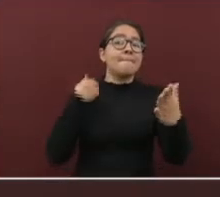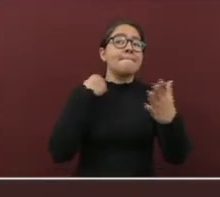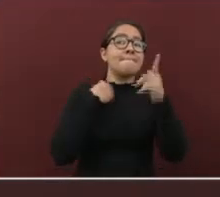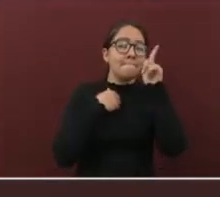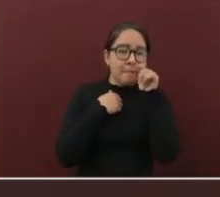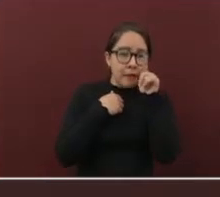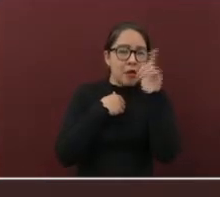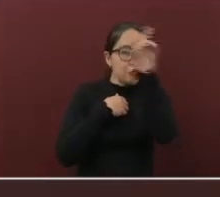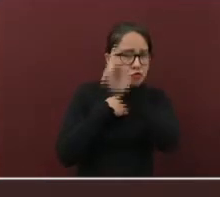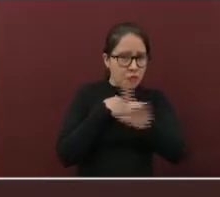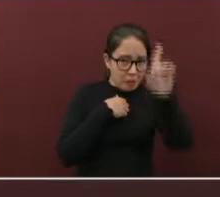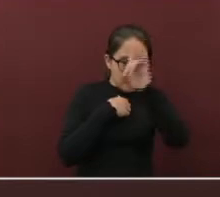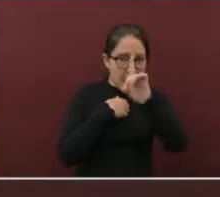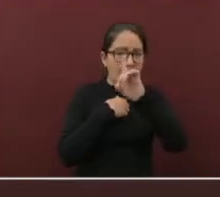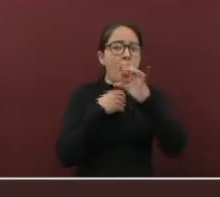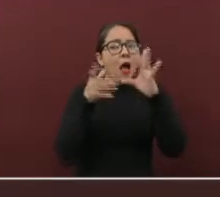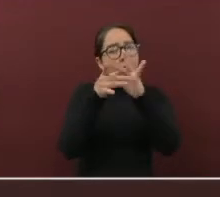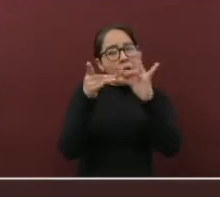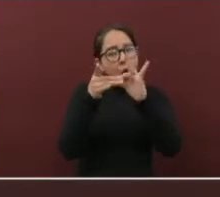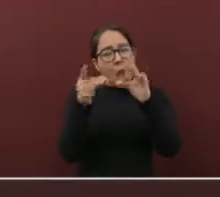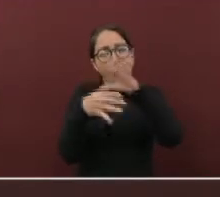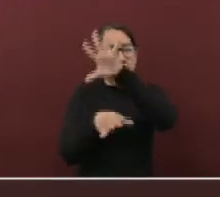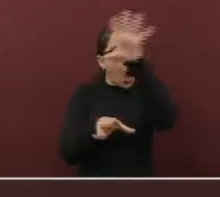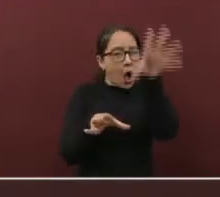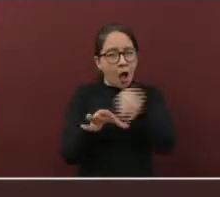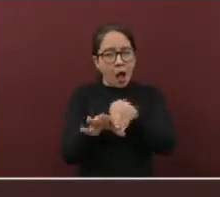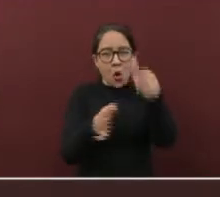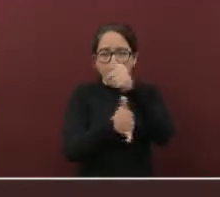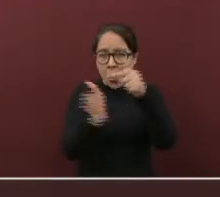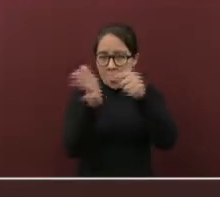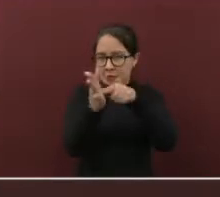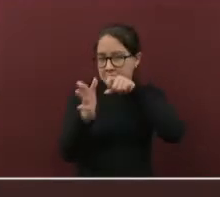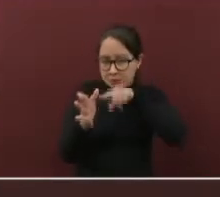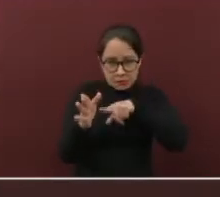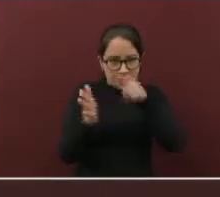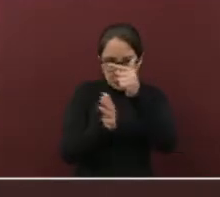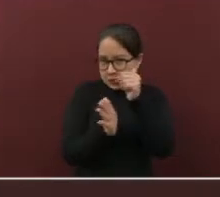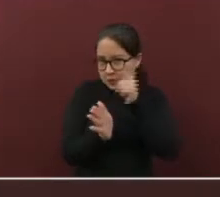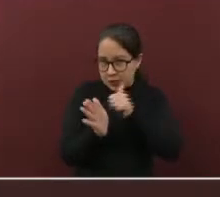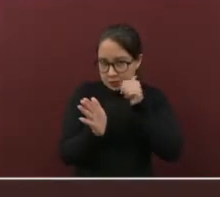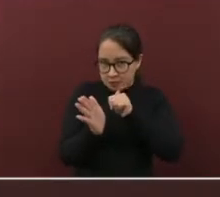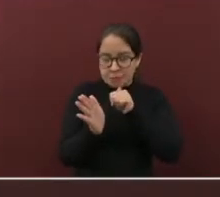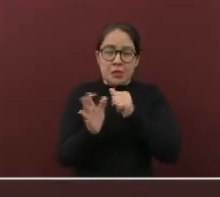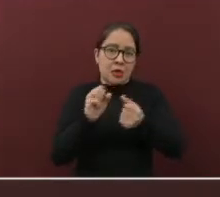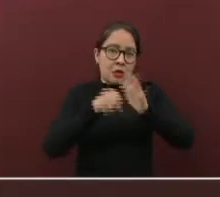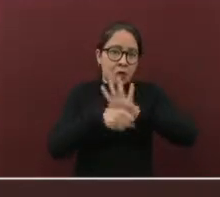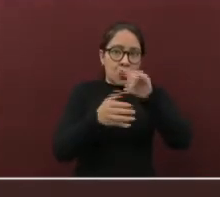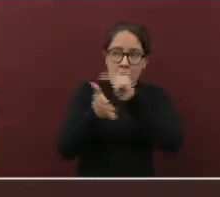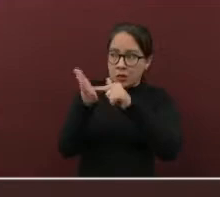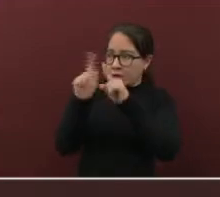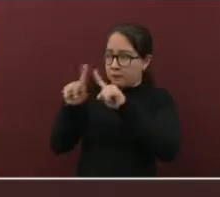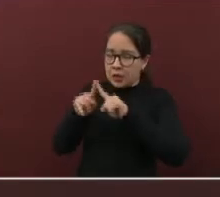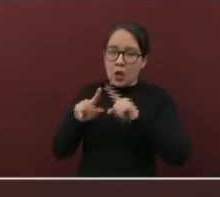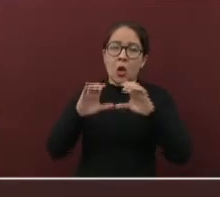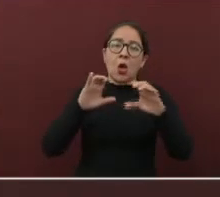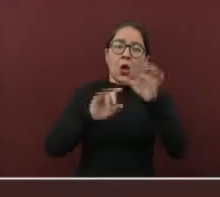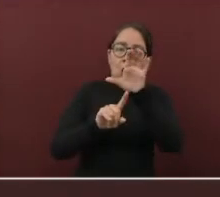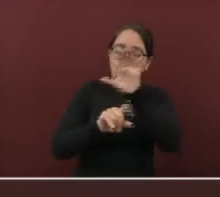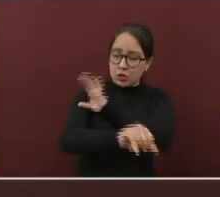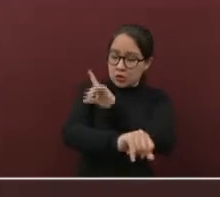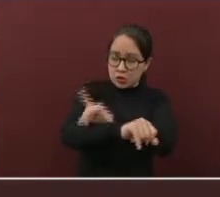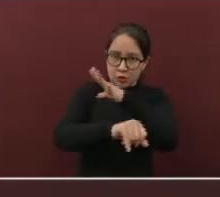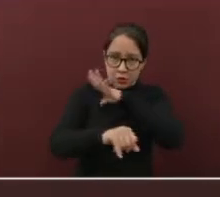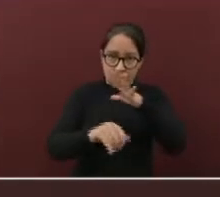mediante las plataformas oficiales por parte de la Coordinación General de Comunicación Social. El día de mañana,